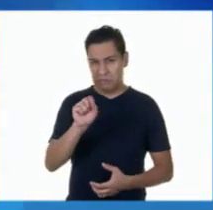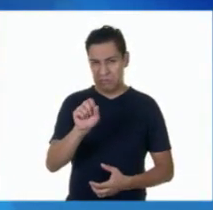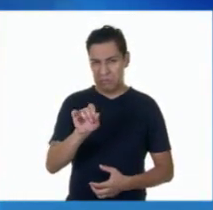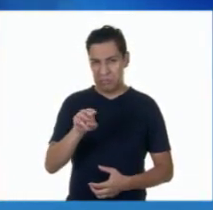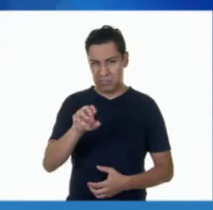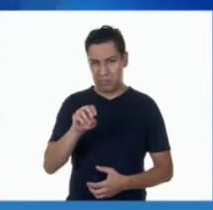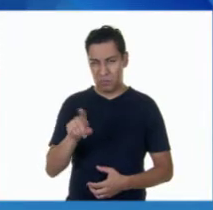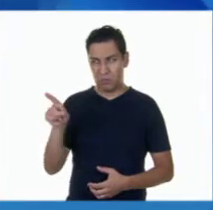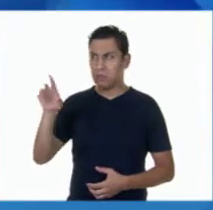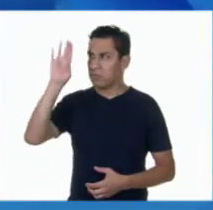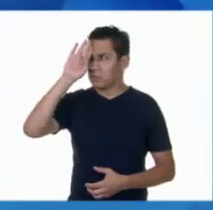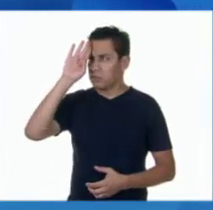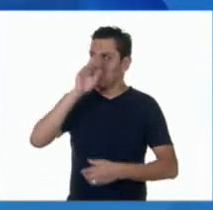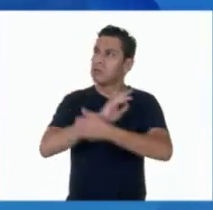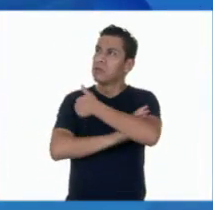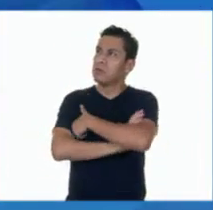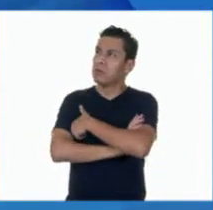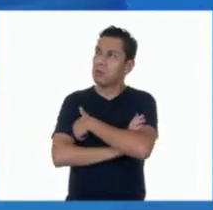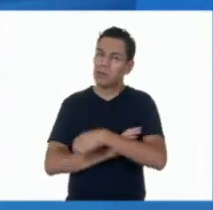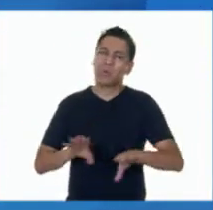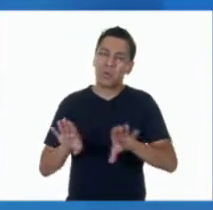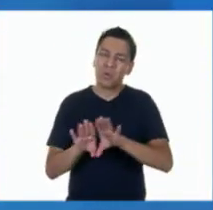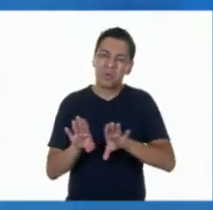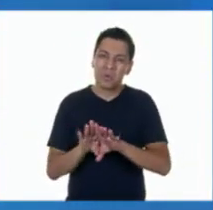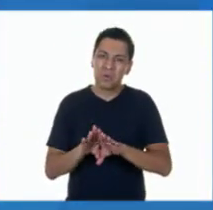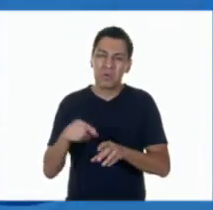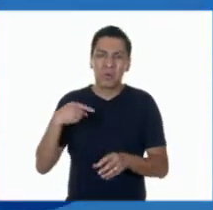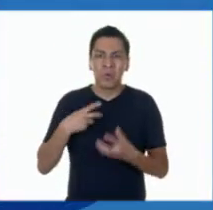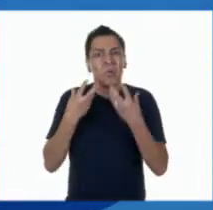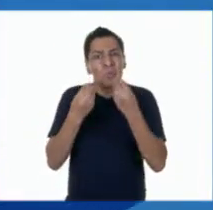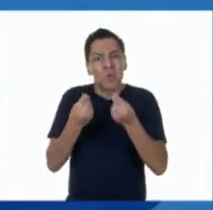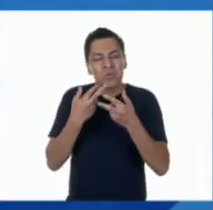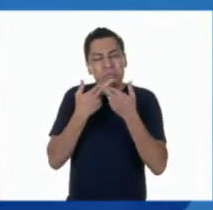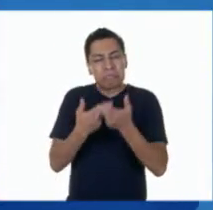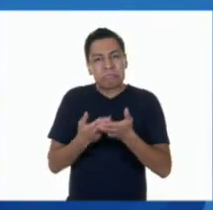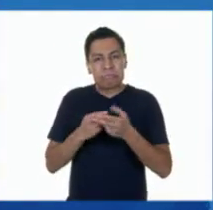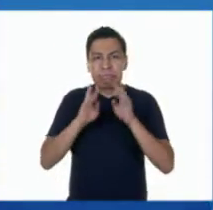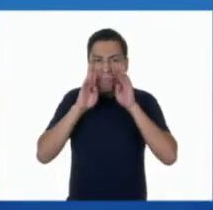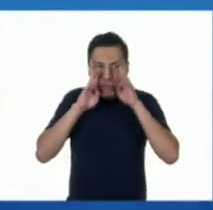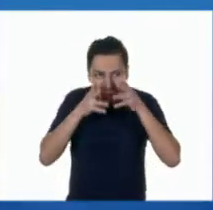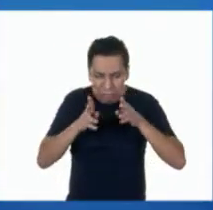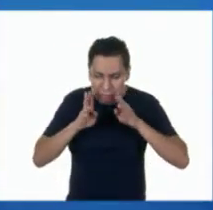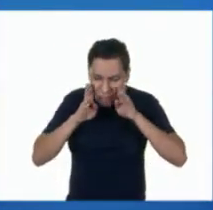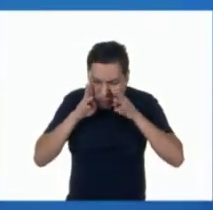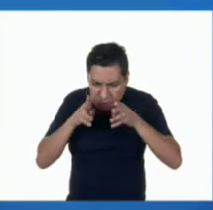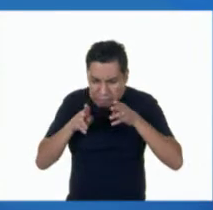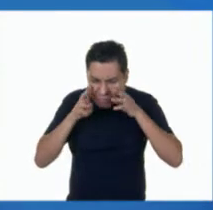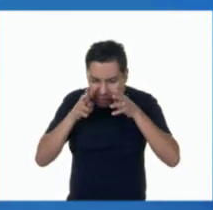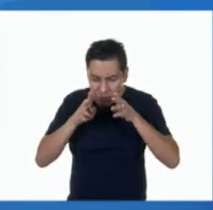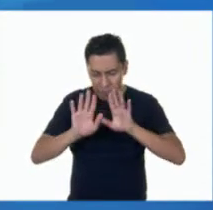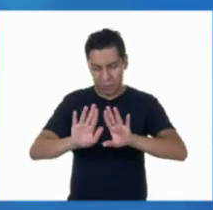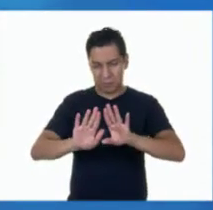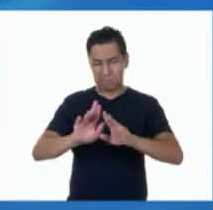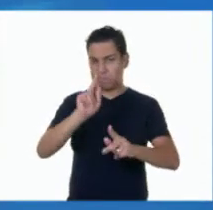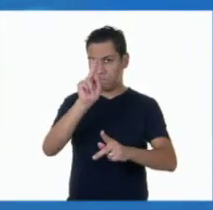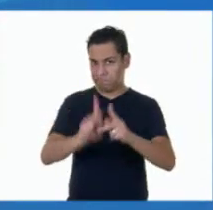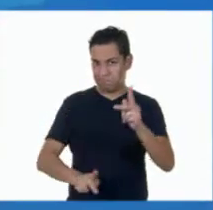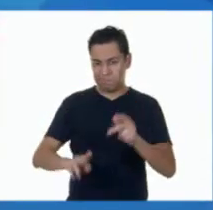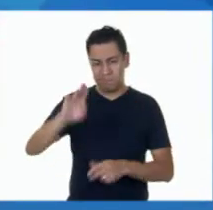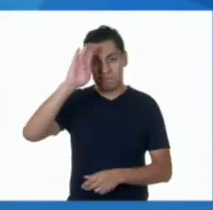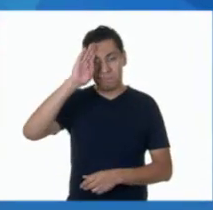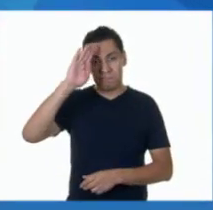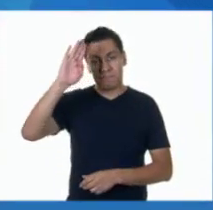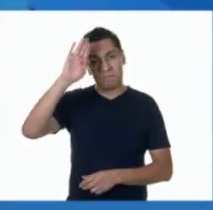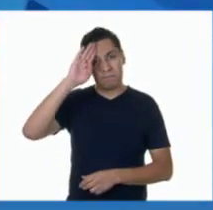empezó a darse cuenta que mamá y papá también lloraban. Entonces, lo que hizo fue pensar la importancia de